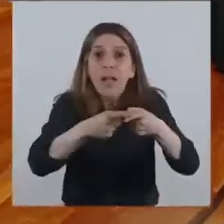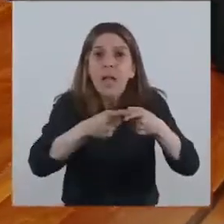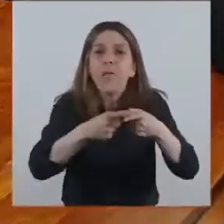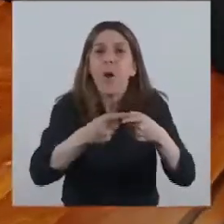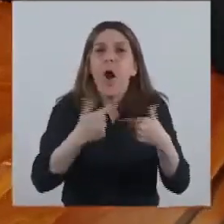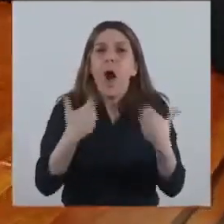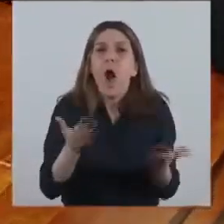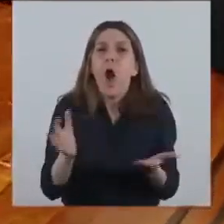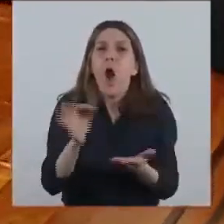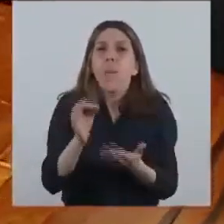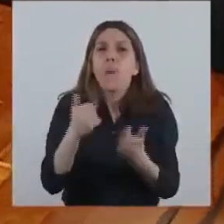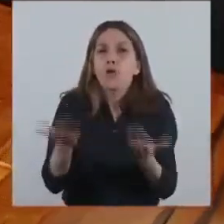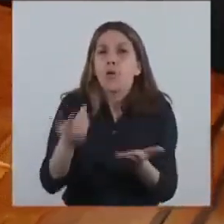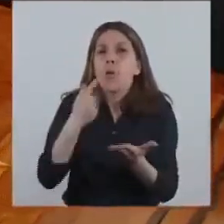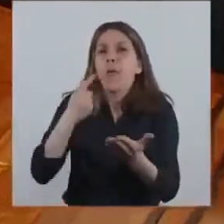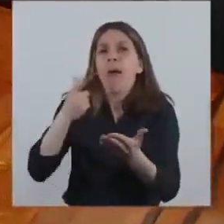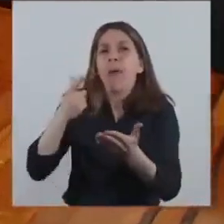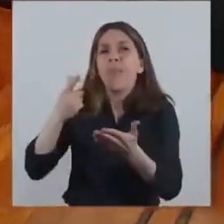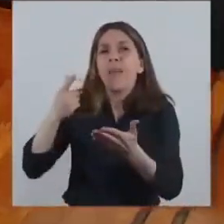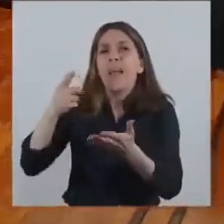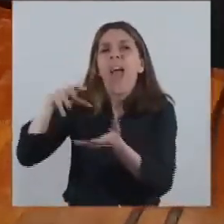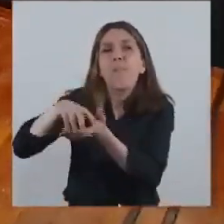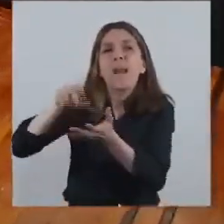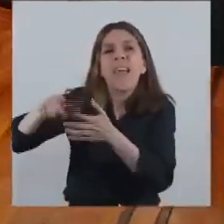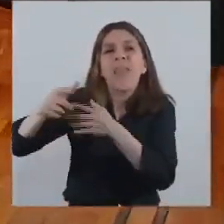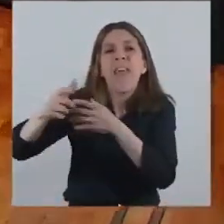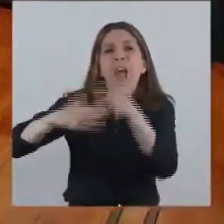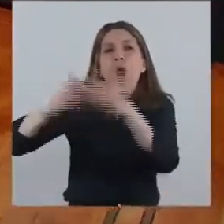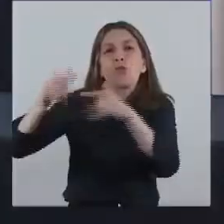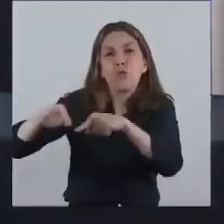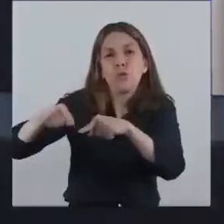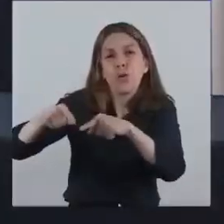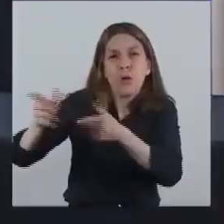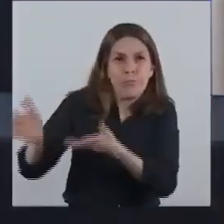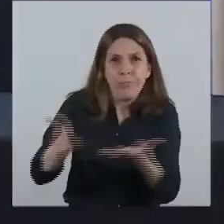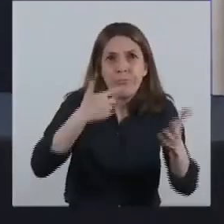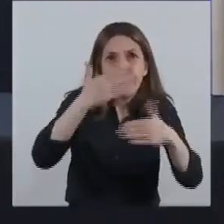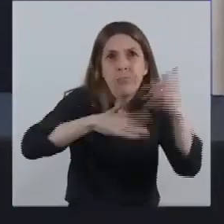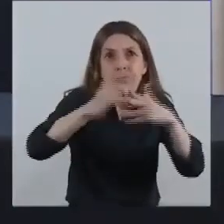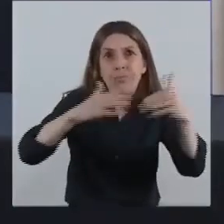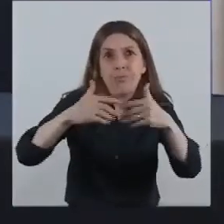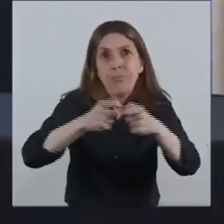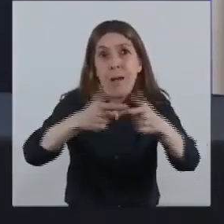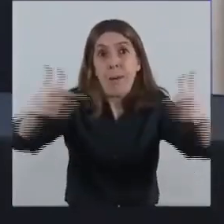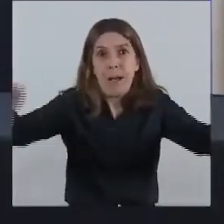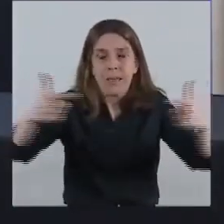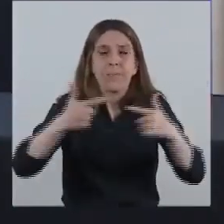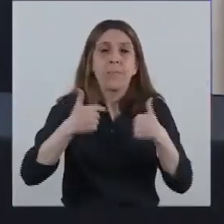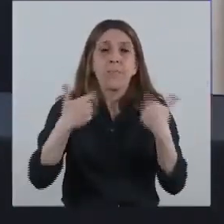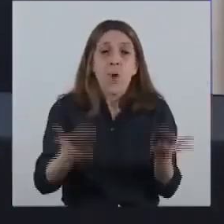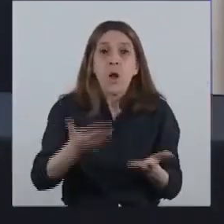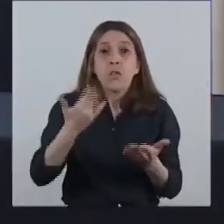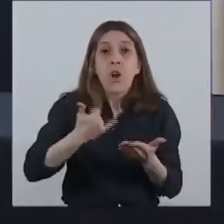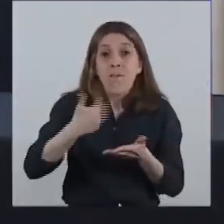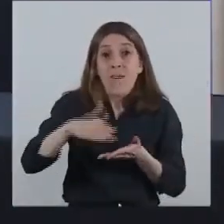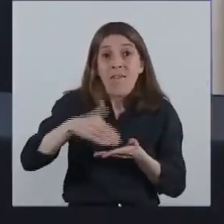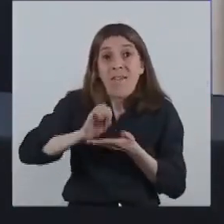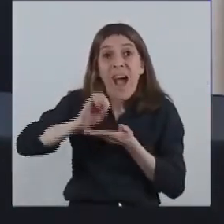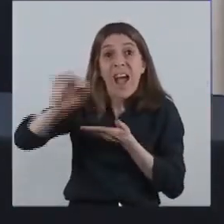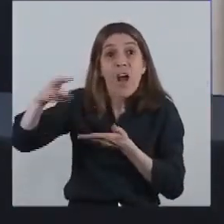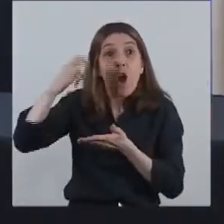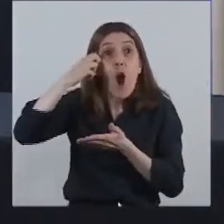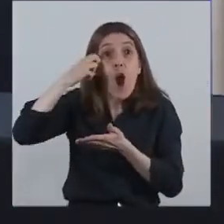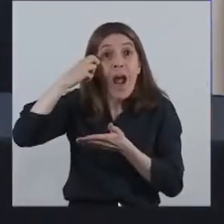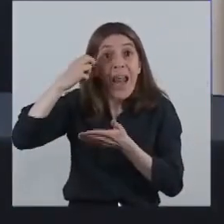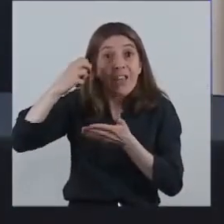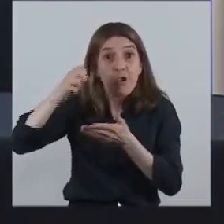para el desarrollo del sector de la construcción. En este sentido, se estarán enviando al Congreso de la